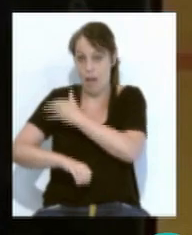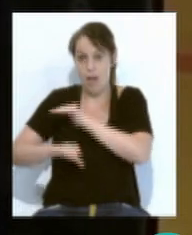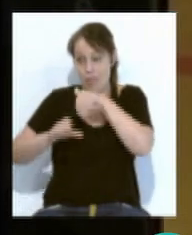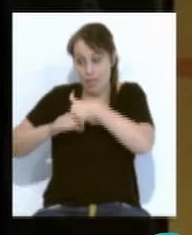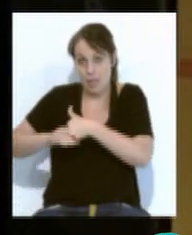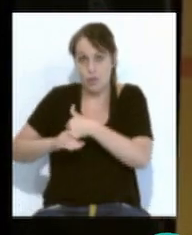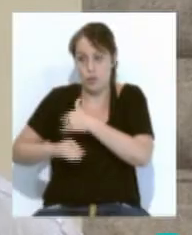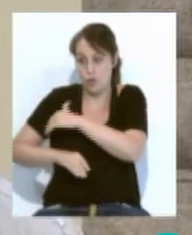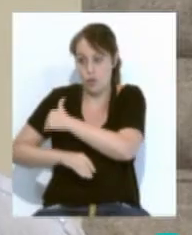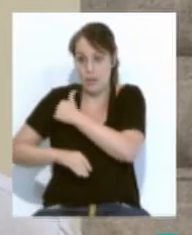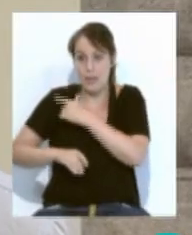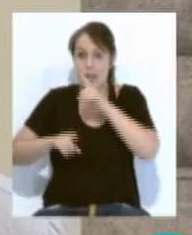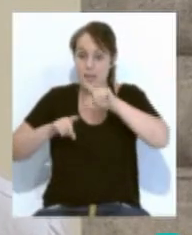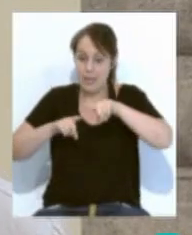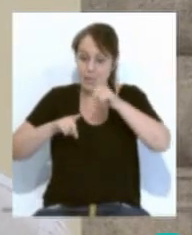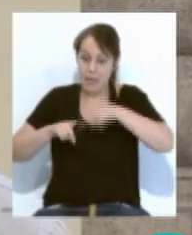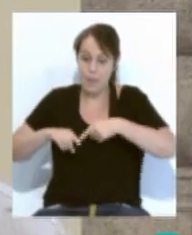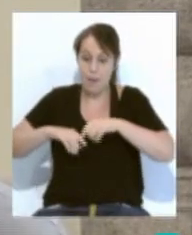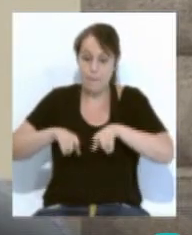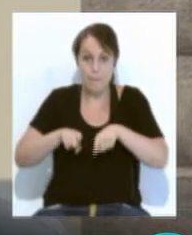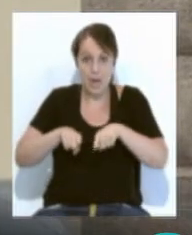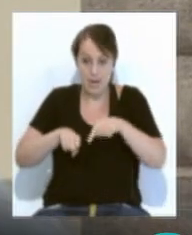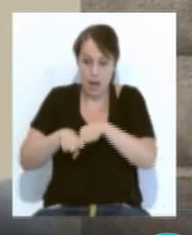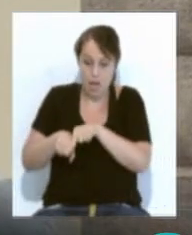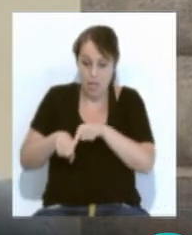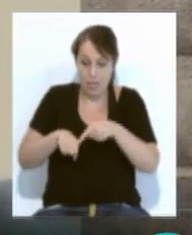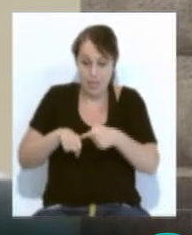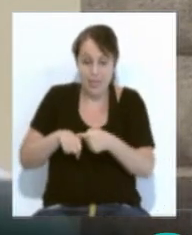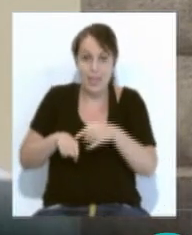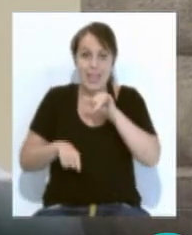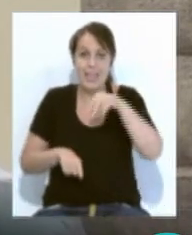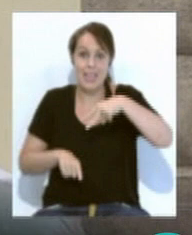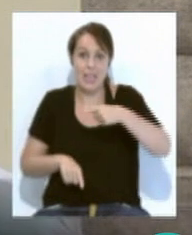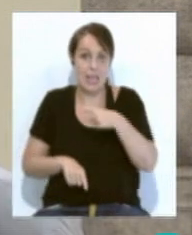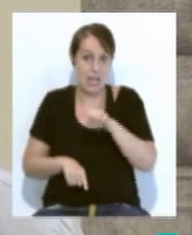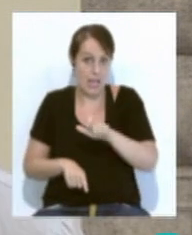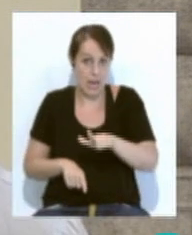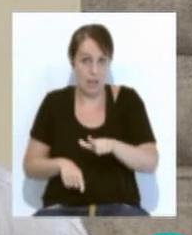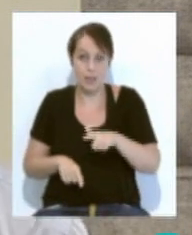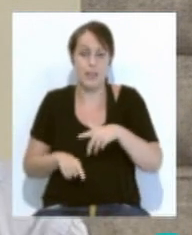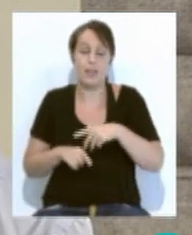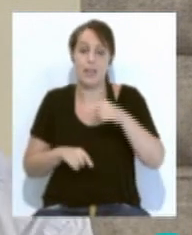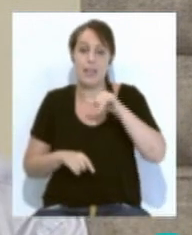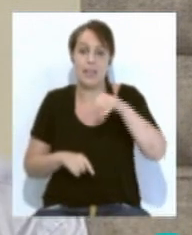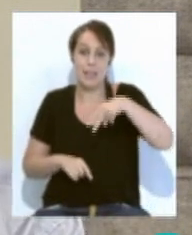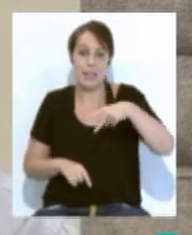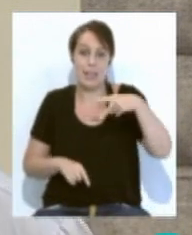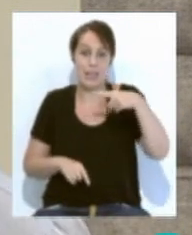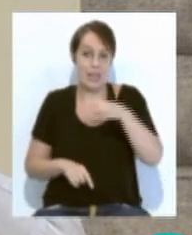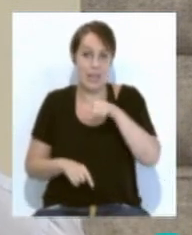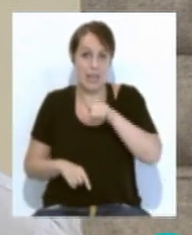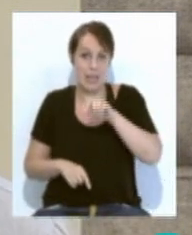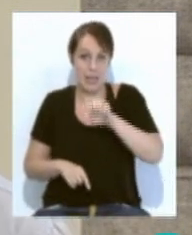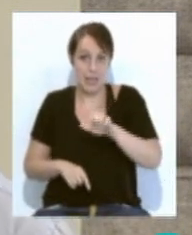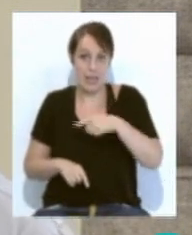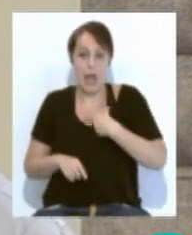y la femoral, en la ingle. Se hace a través de catéteres, de guías, y no abrimos al paciente. Se hace con dos incisiones, una a nivel